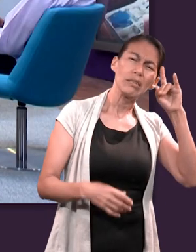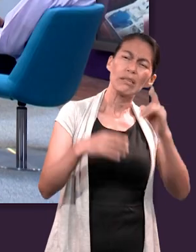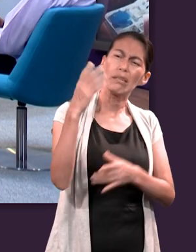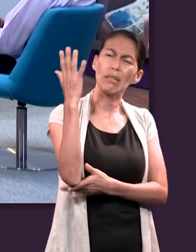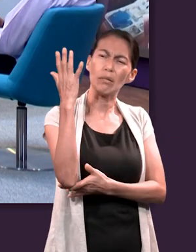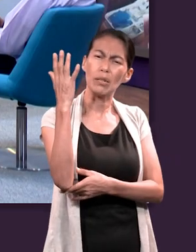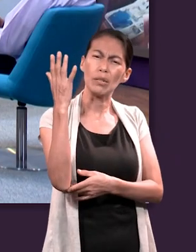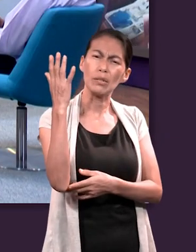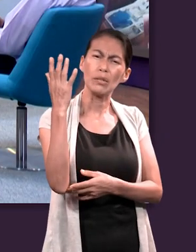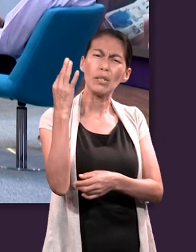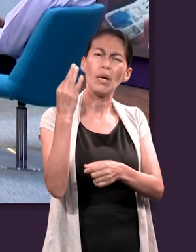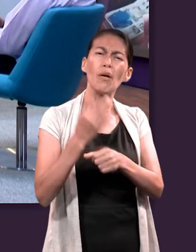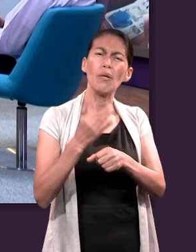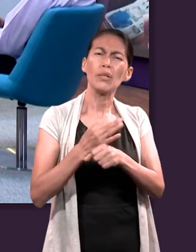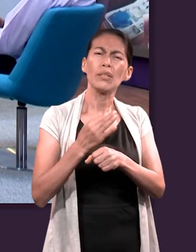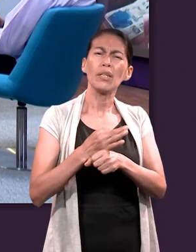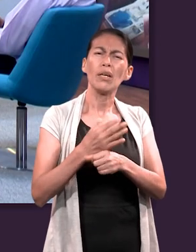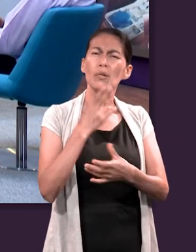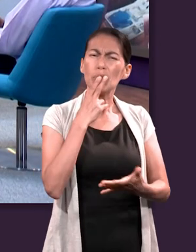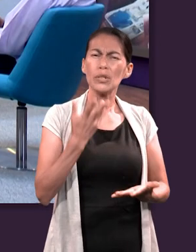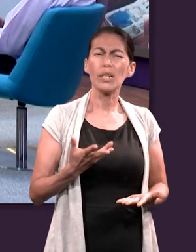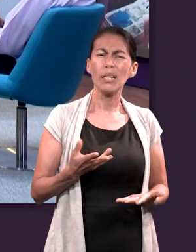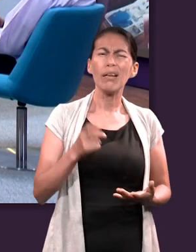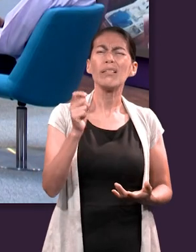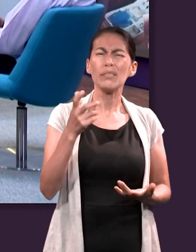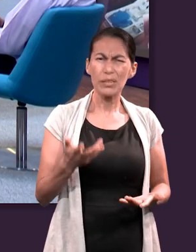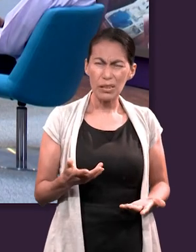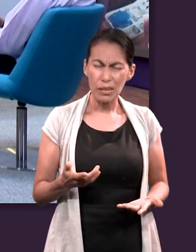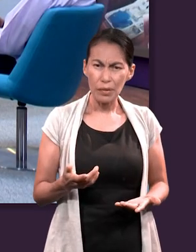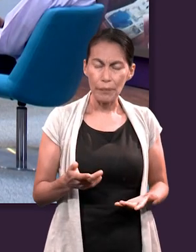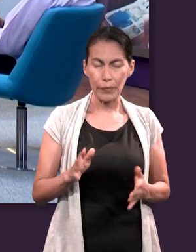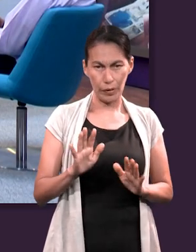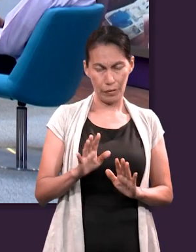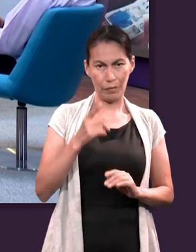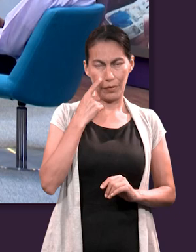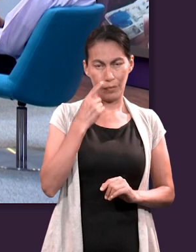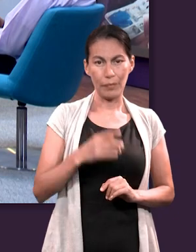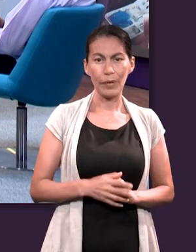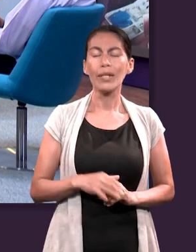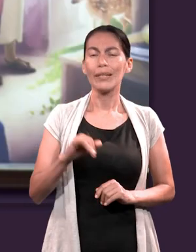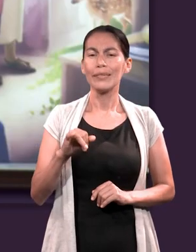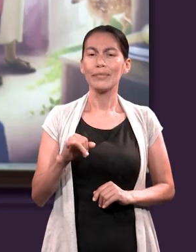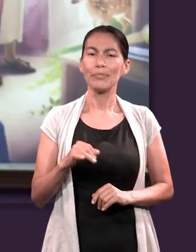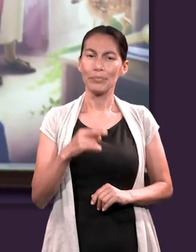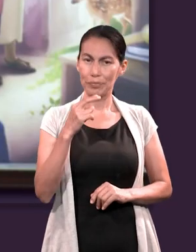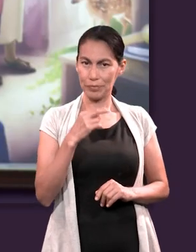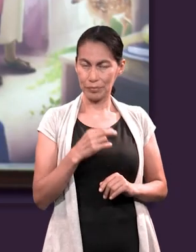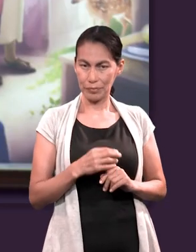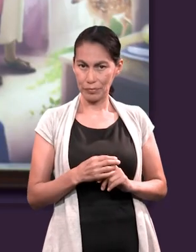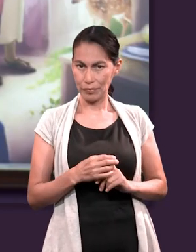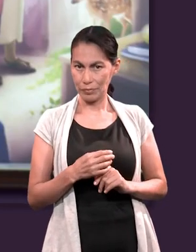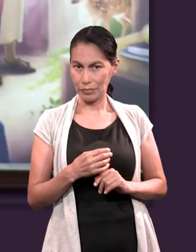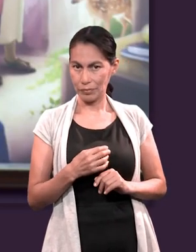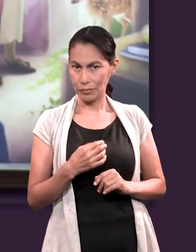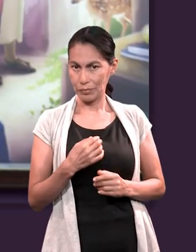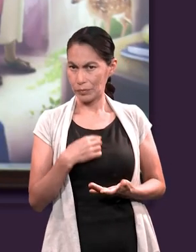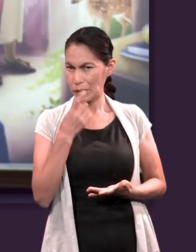Satanás para llamarnos la atención? Noemi, ¿te gustaría empezar? Sí, quisiera aportar que